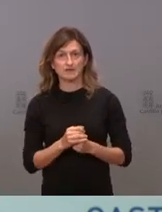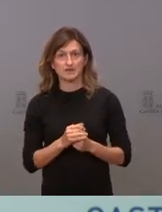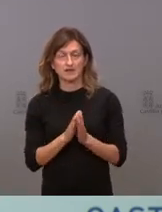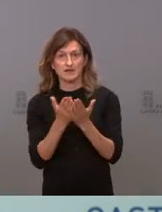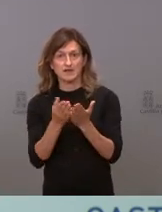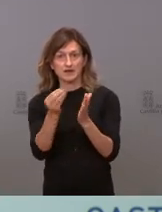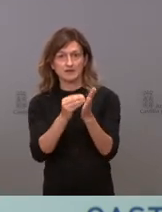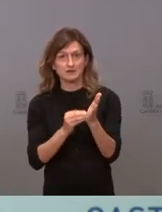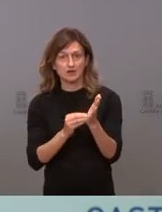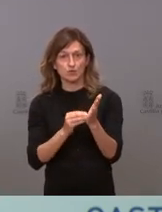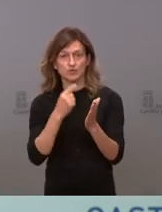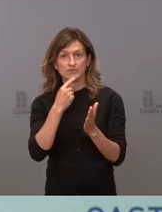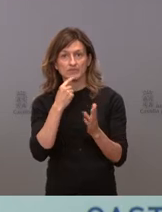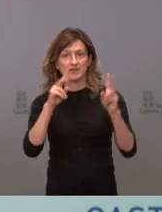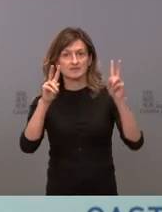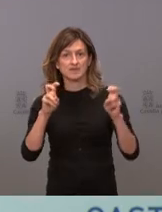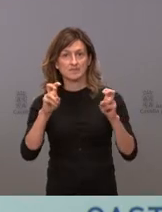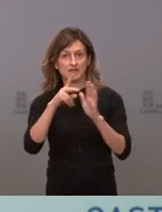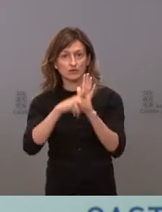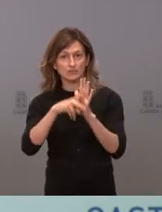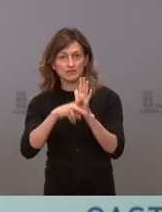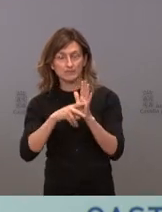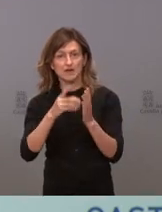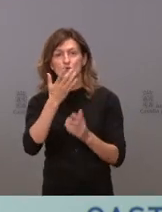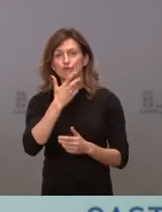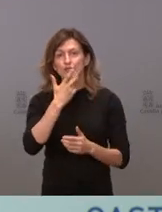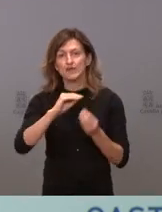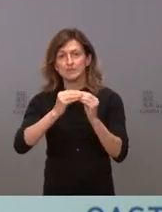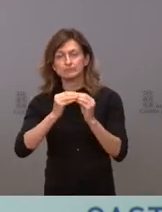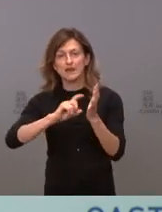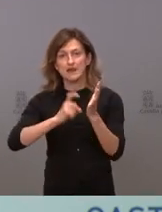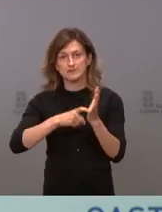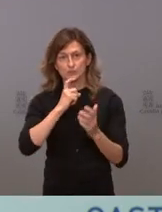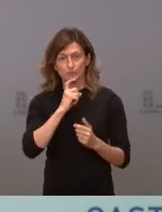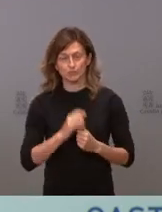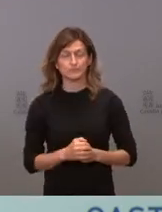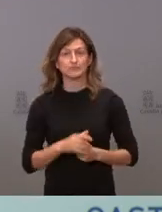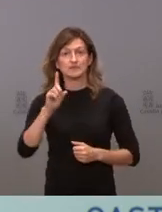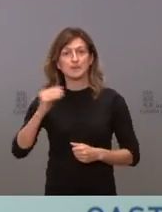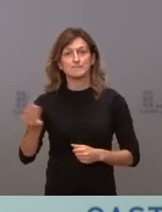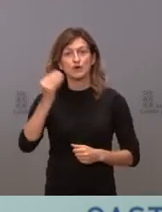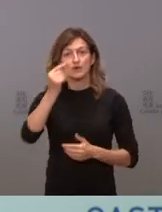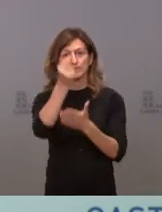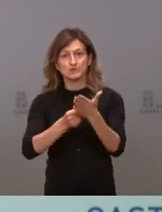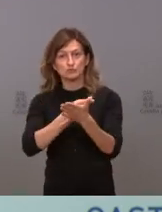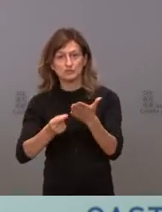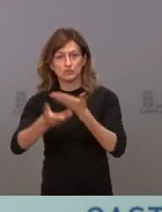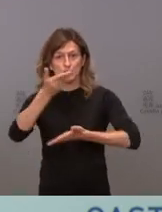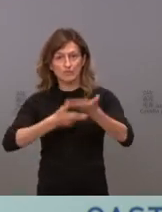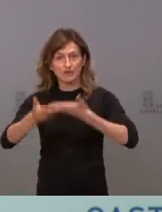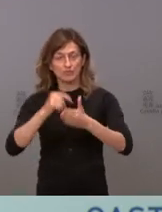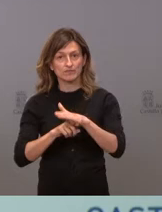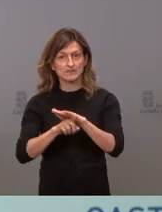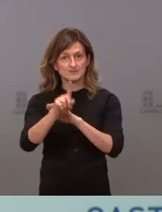pública, huella normativa que nos permite conocer la elaboración de nuestras leyes. La mejora de nuestros presupuestos en cooperación al